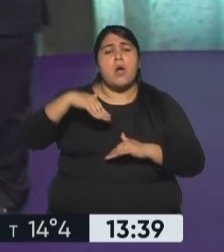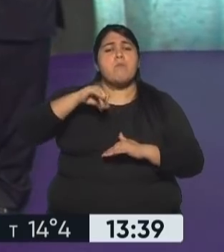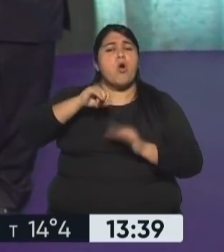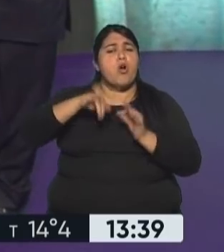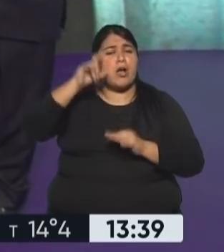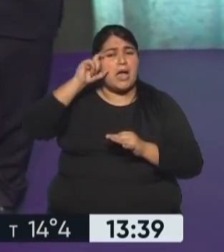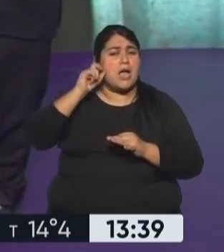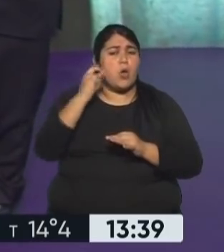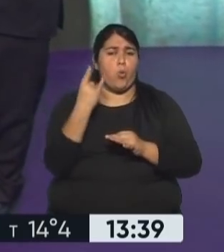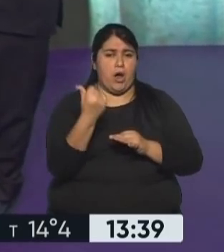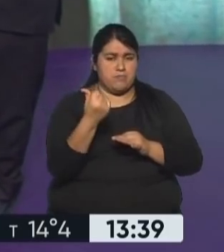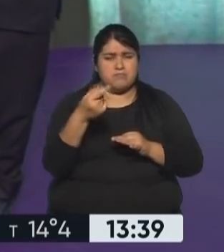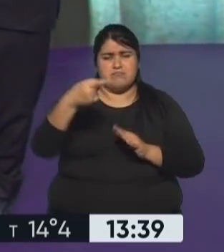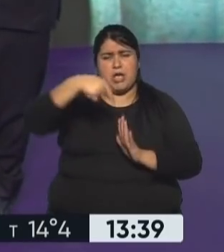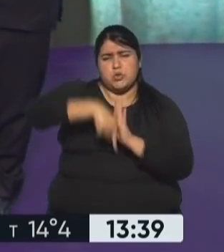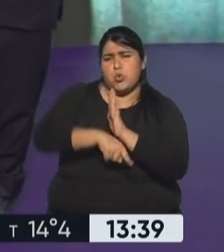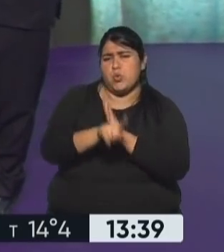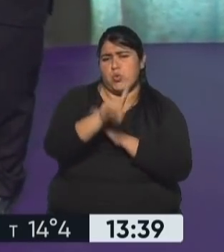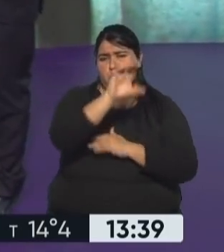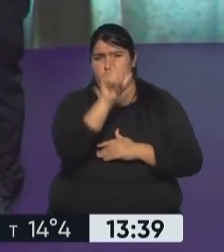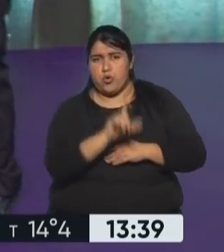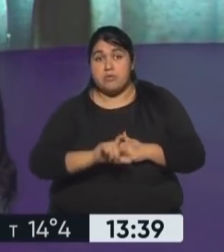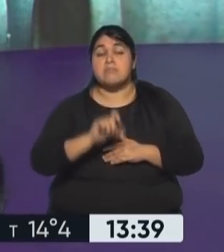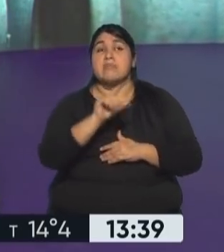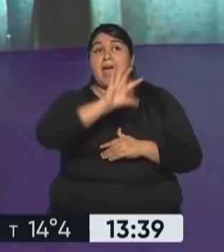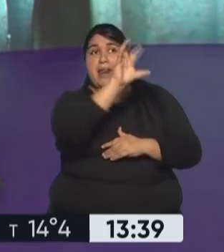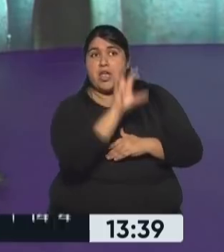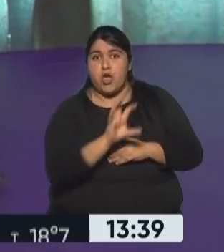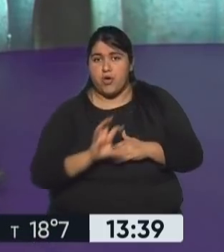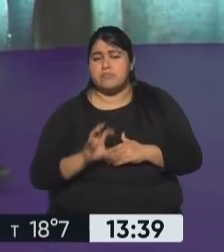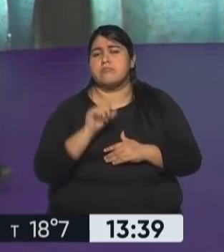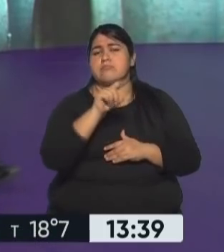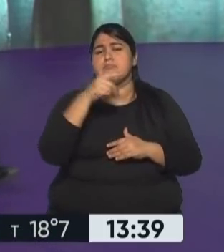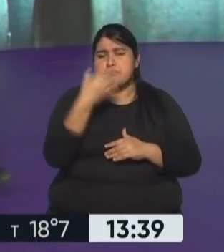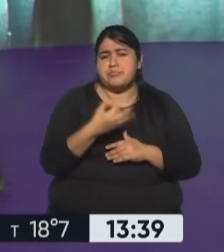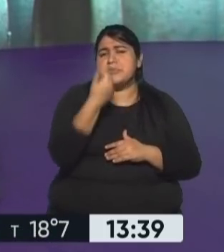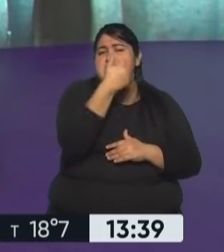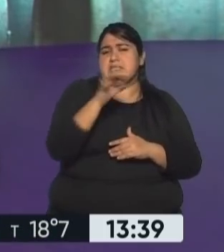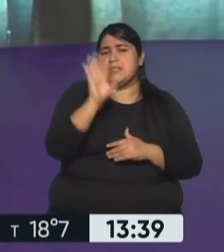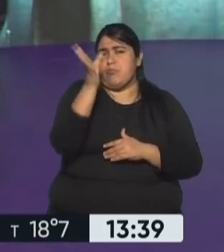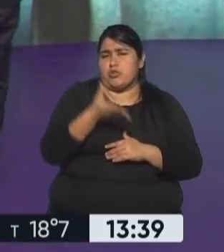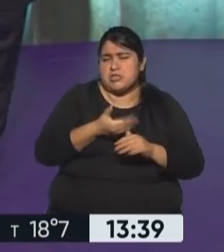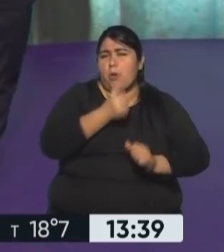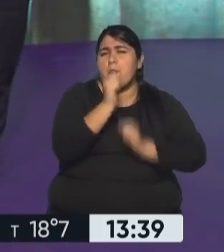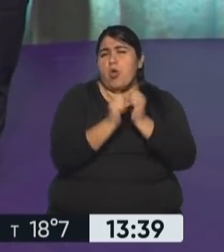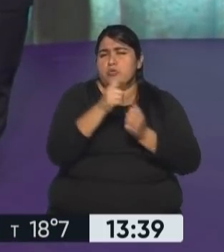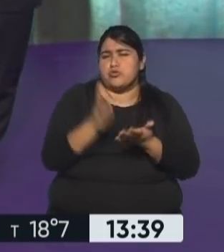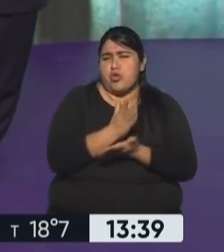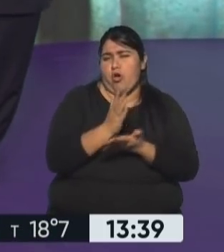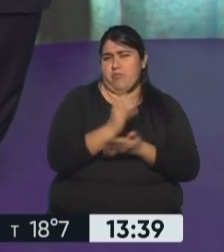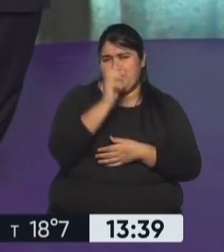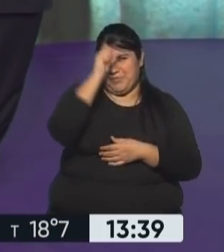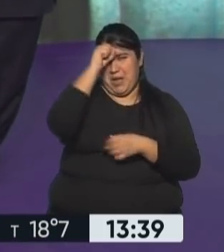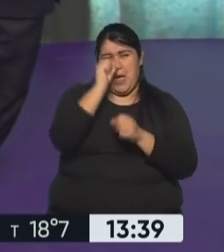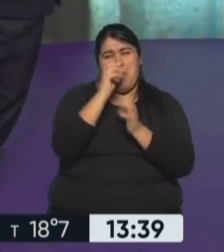al sur. Estamos viendo ahí, entre esas tres regiones, fíjense, más del 60% de la producción minera. Pero hay muchas más a lo